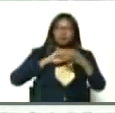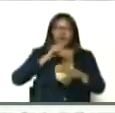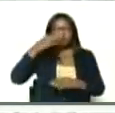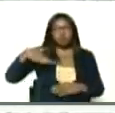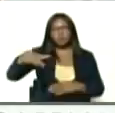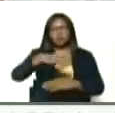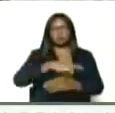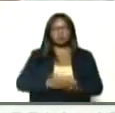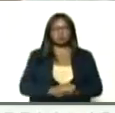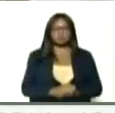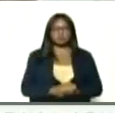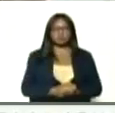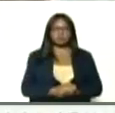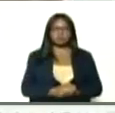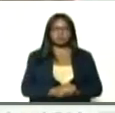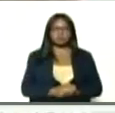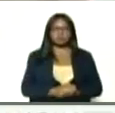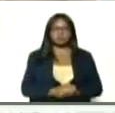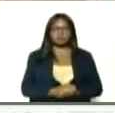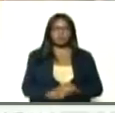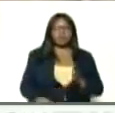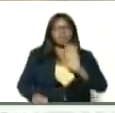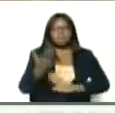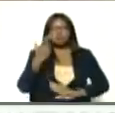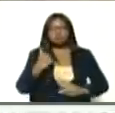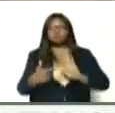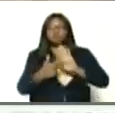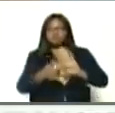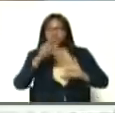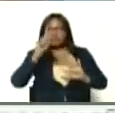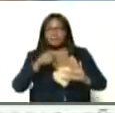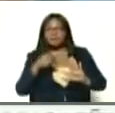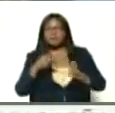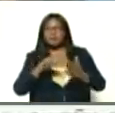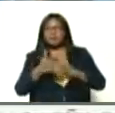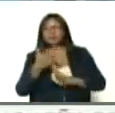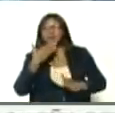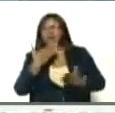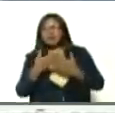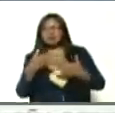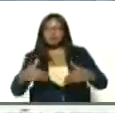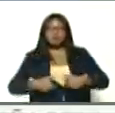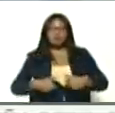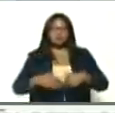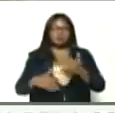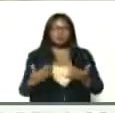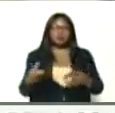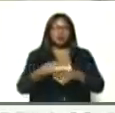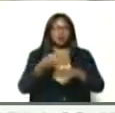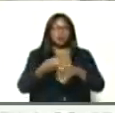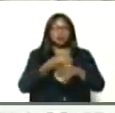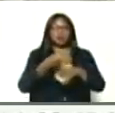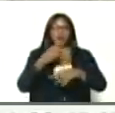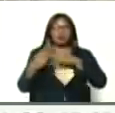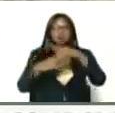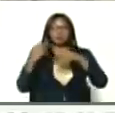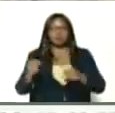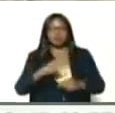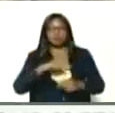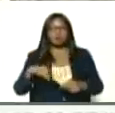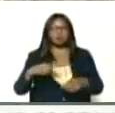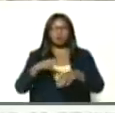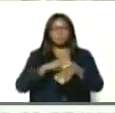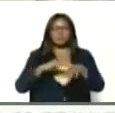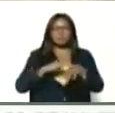población. Importante destacar, ciudadano presidente, que gracias a los esfuerzos del gobierno revolucionario, de nuestro